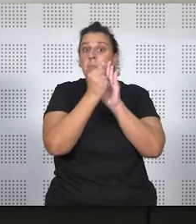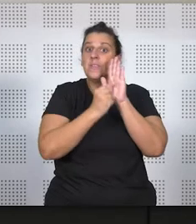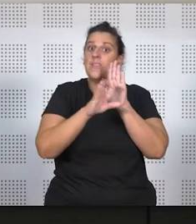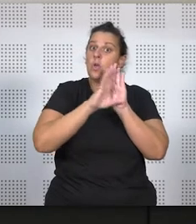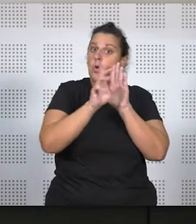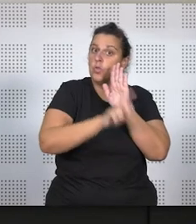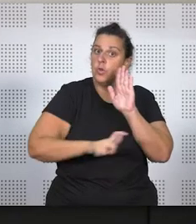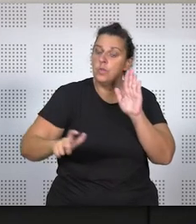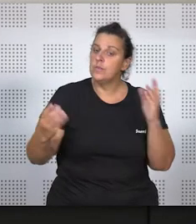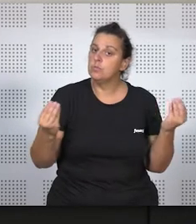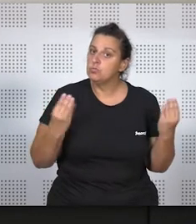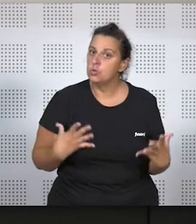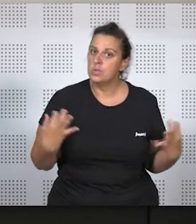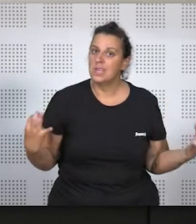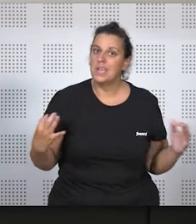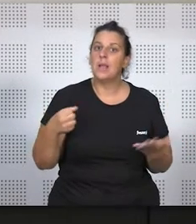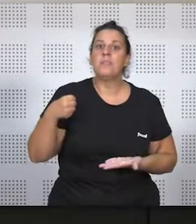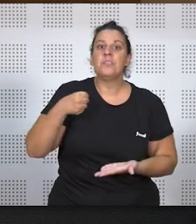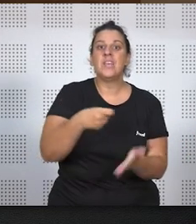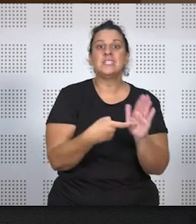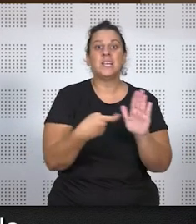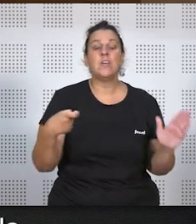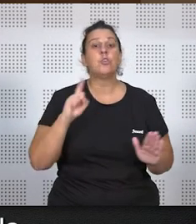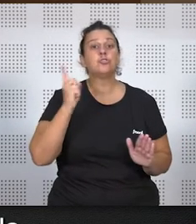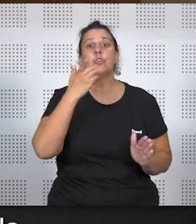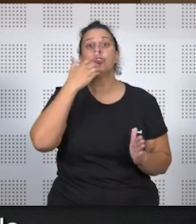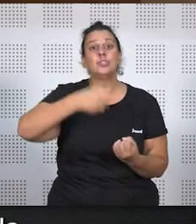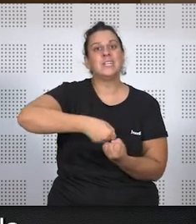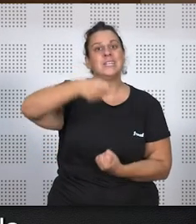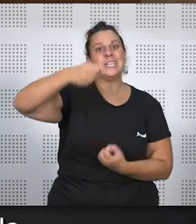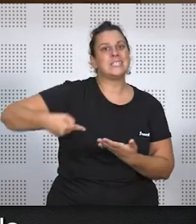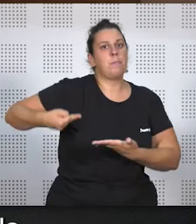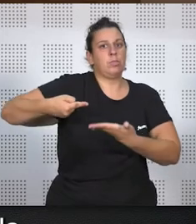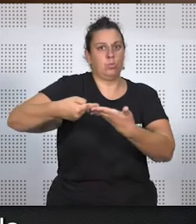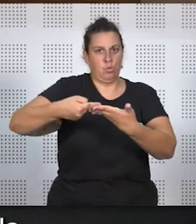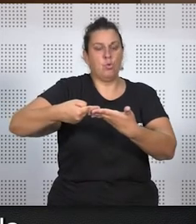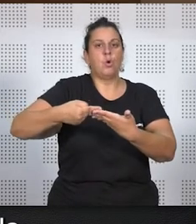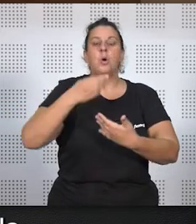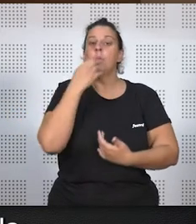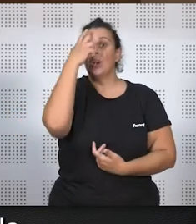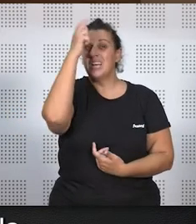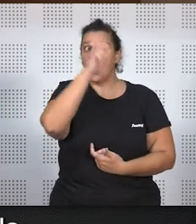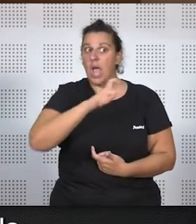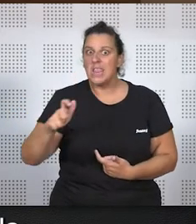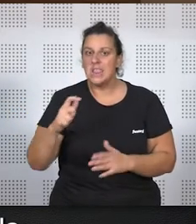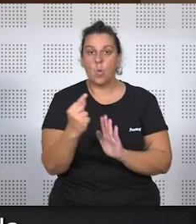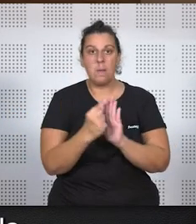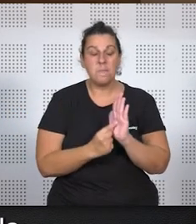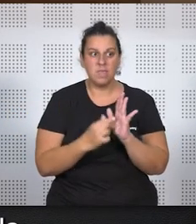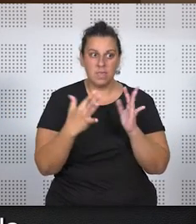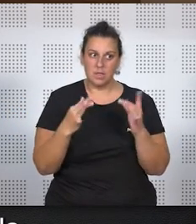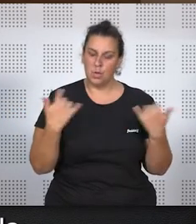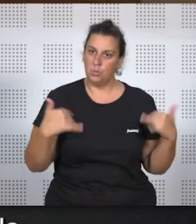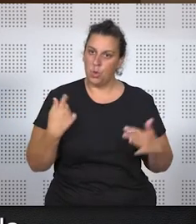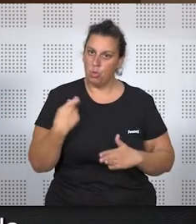el hacer que la desheredación solo pueda hacerse en testamento, porque creo que la gente, para llevar a cabo una medida tan drástica, tiene que estar